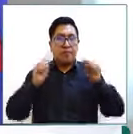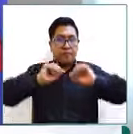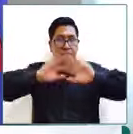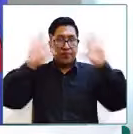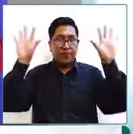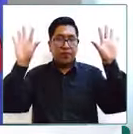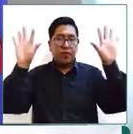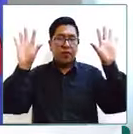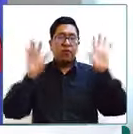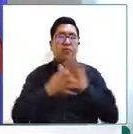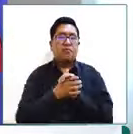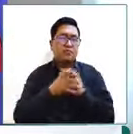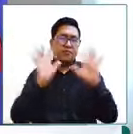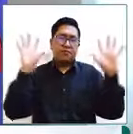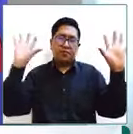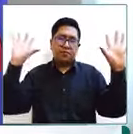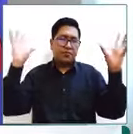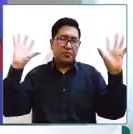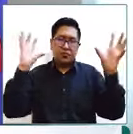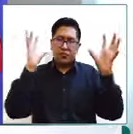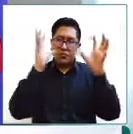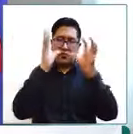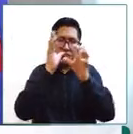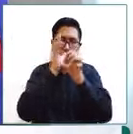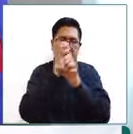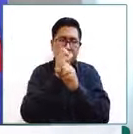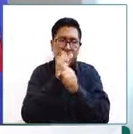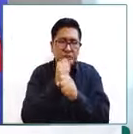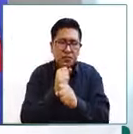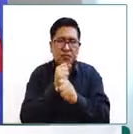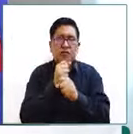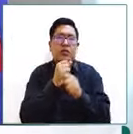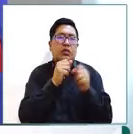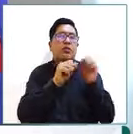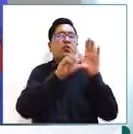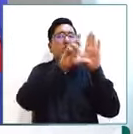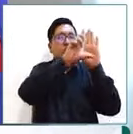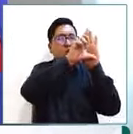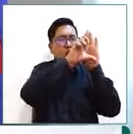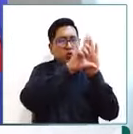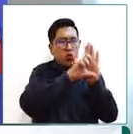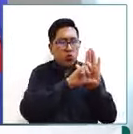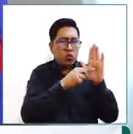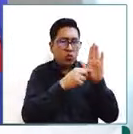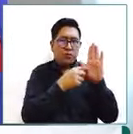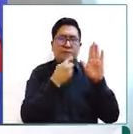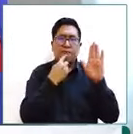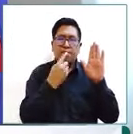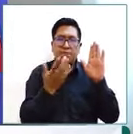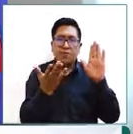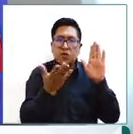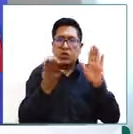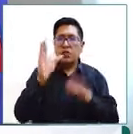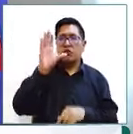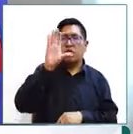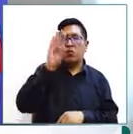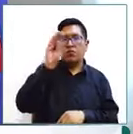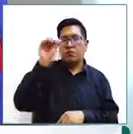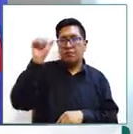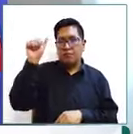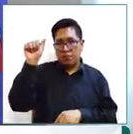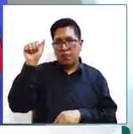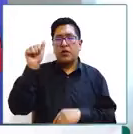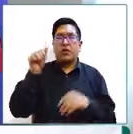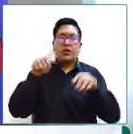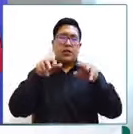es el paraguas normativo que nosotros en el Departamento de Cochabamba, a través de esta mesa interinstitucional que se